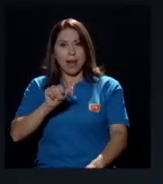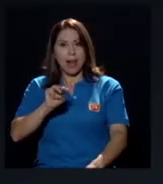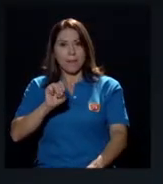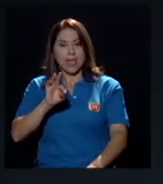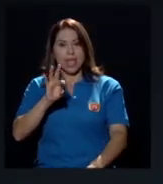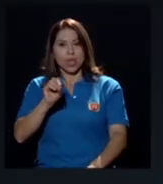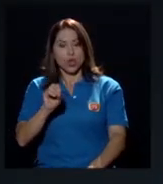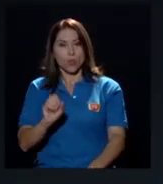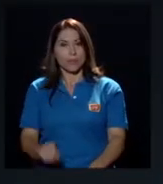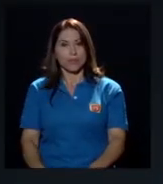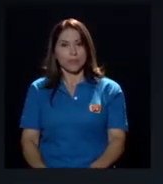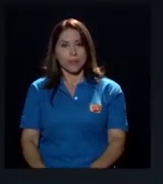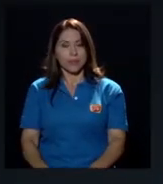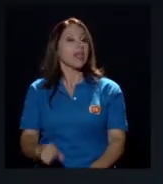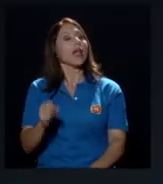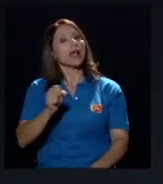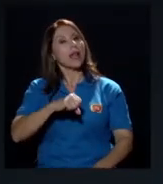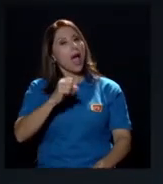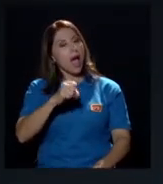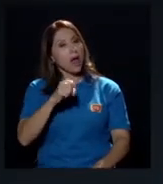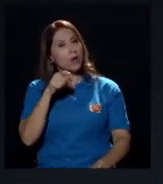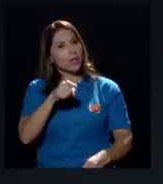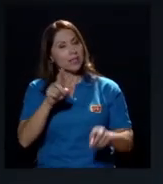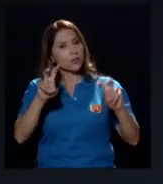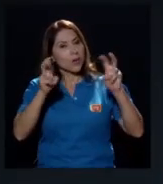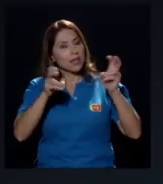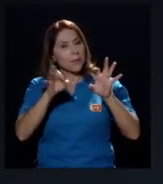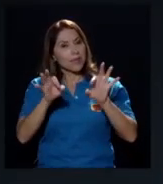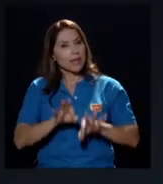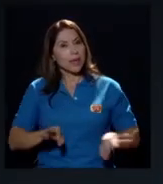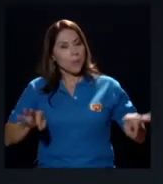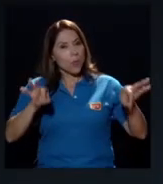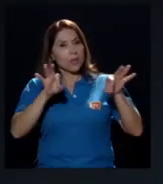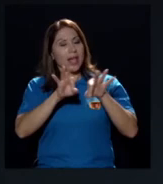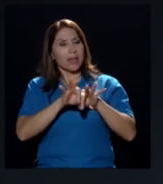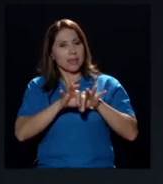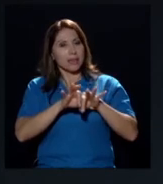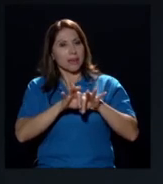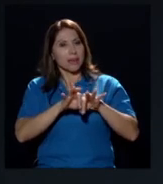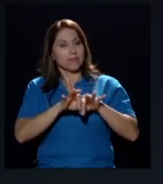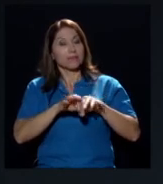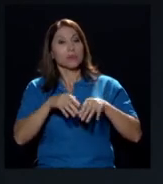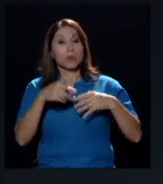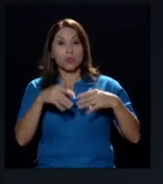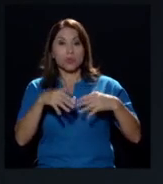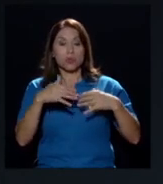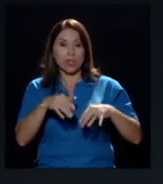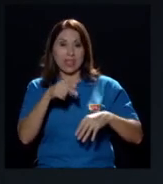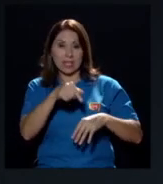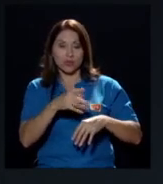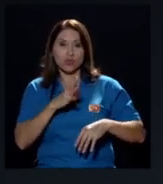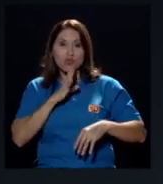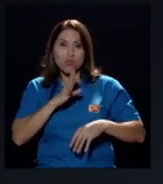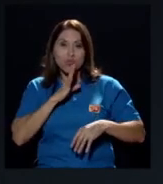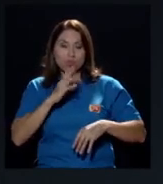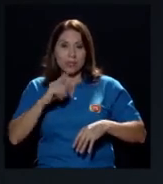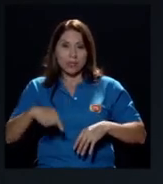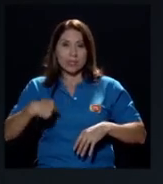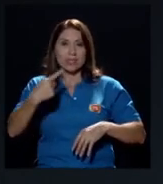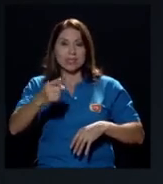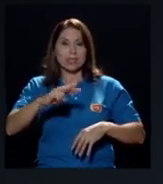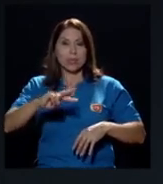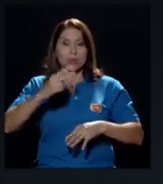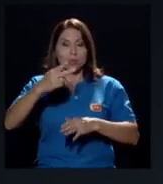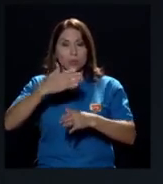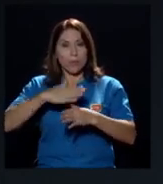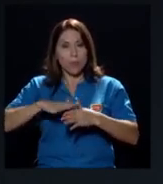es una temática importante de un tema que conversaremos en el siguiente